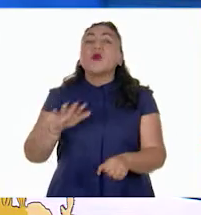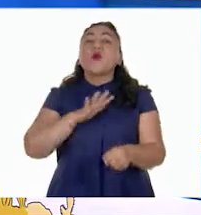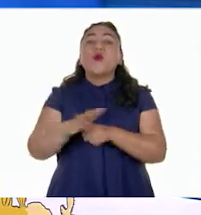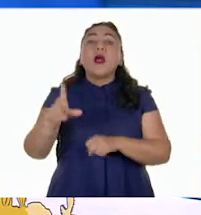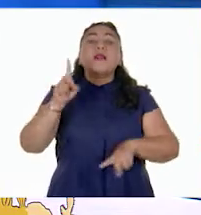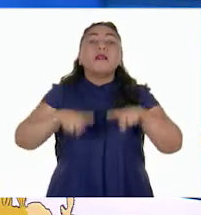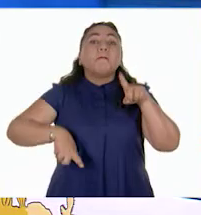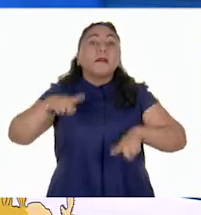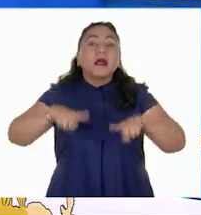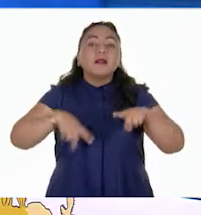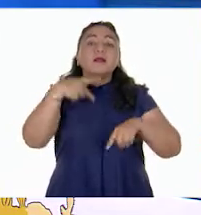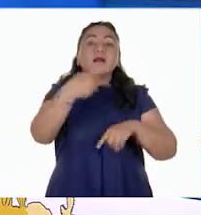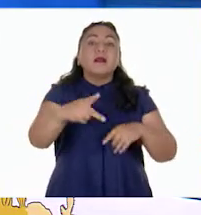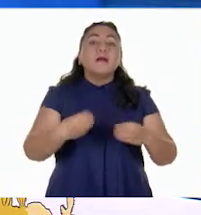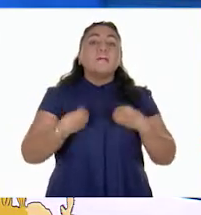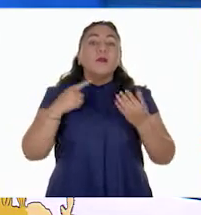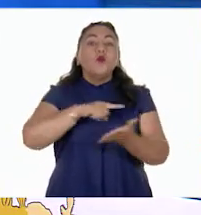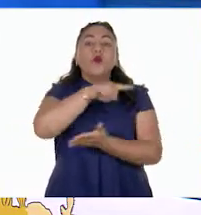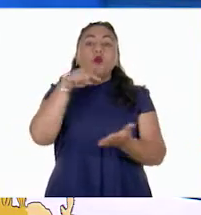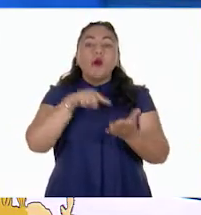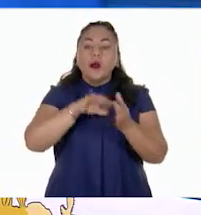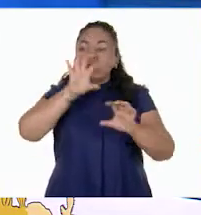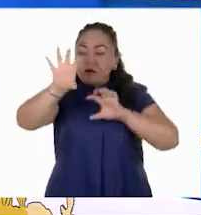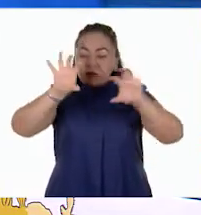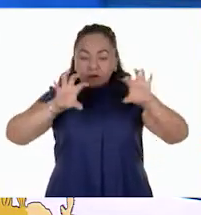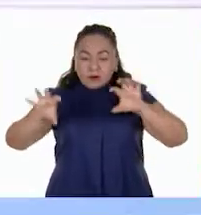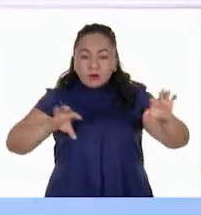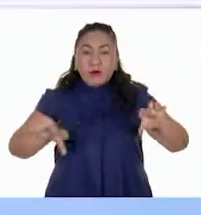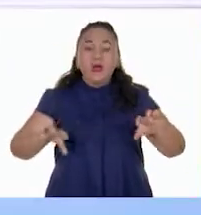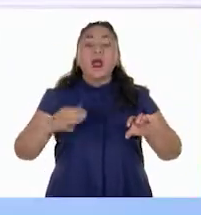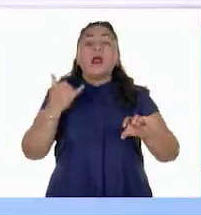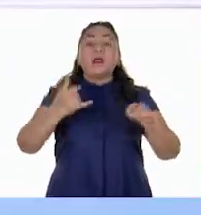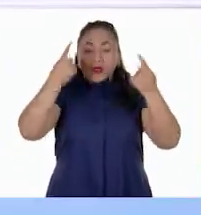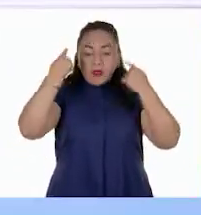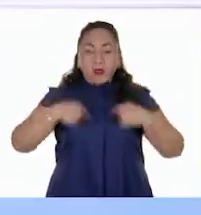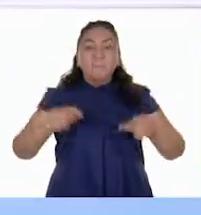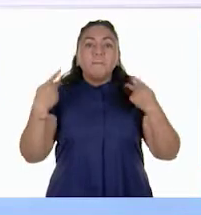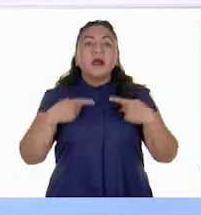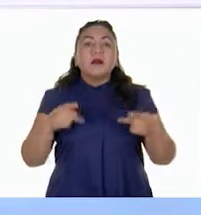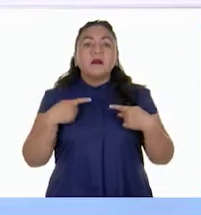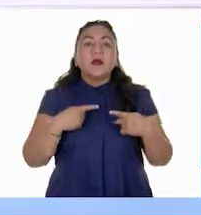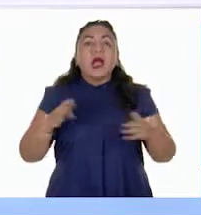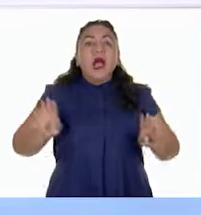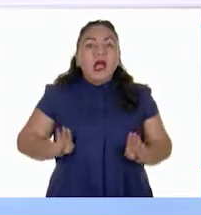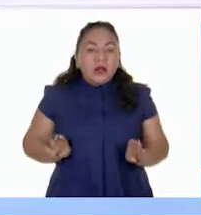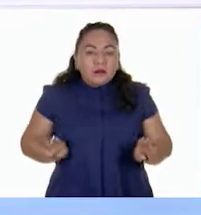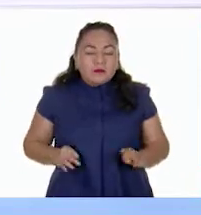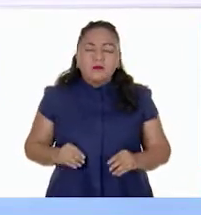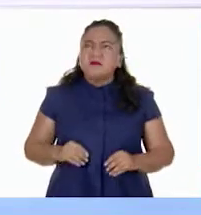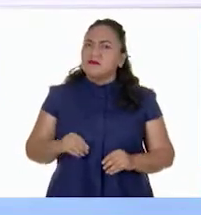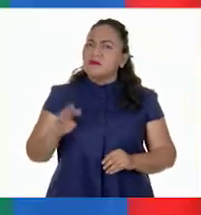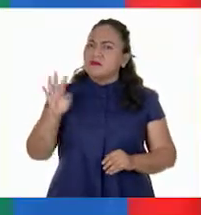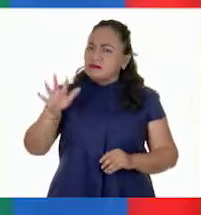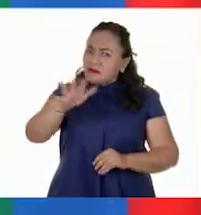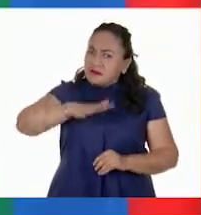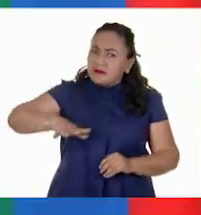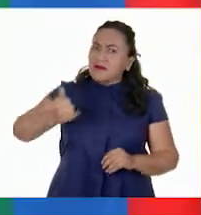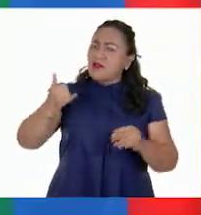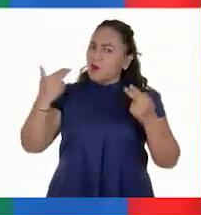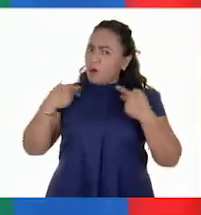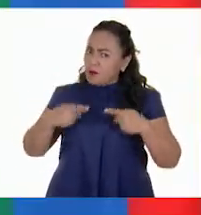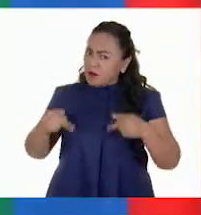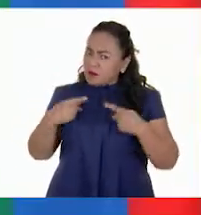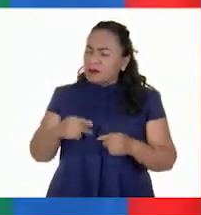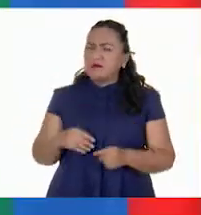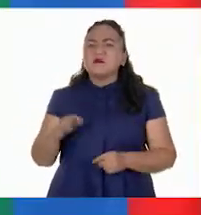geográficas, tanto físicas como humanas. ¡Ah! ¿Como físicas y humanas? ¿Cree que